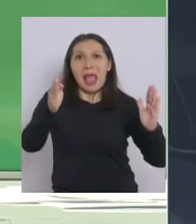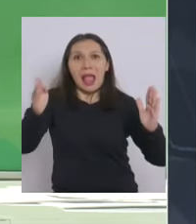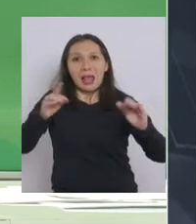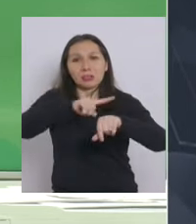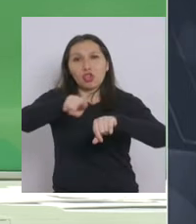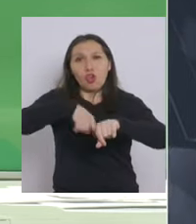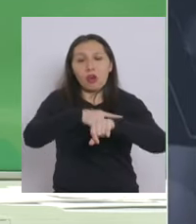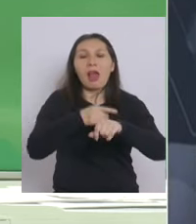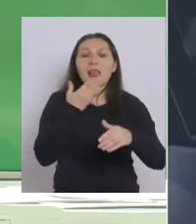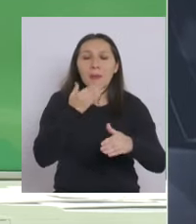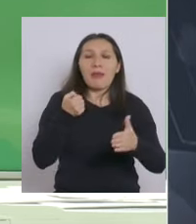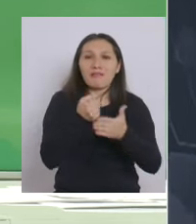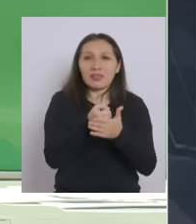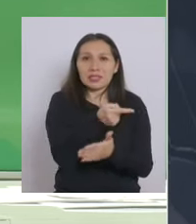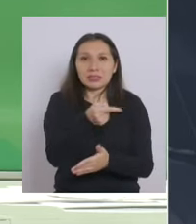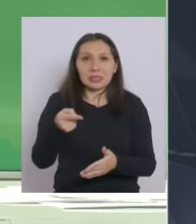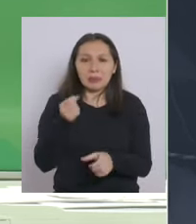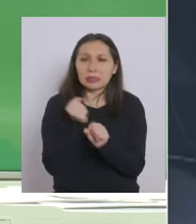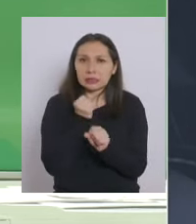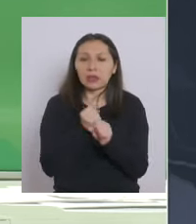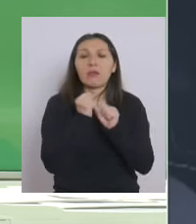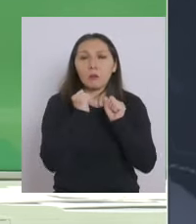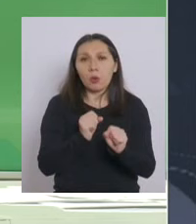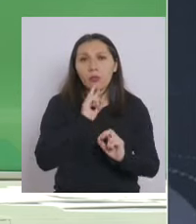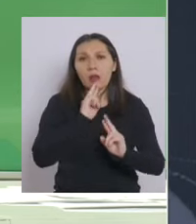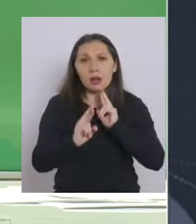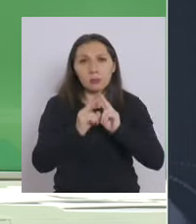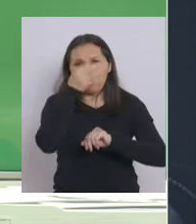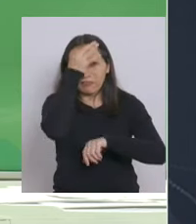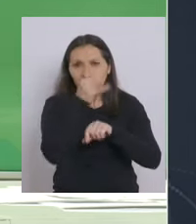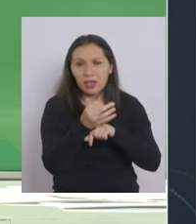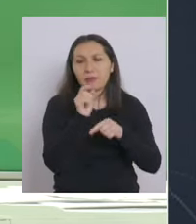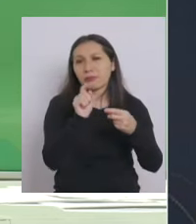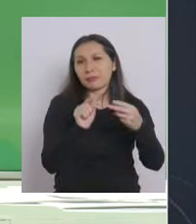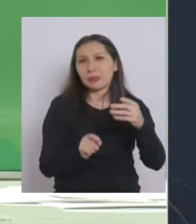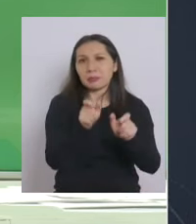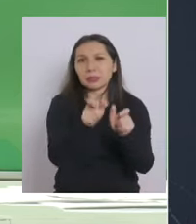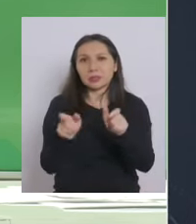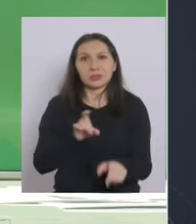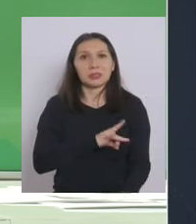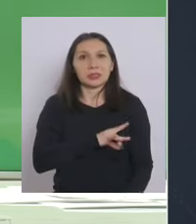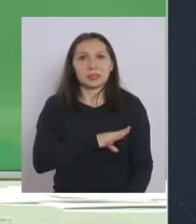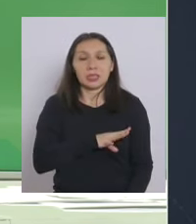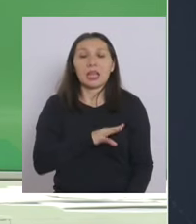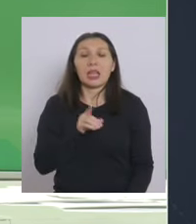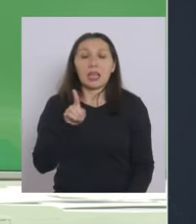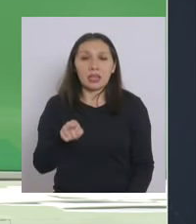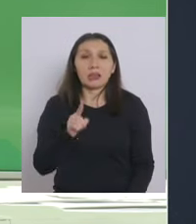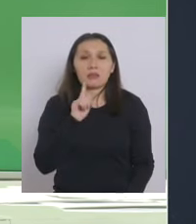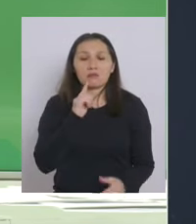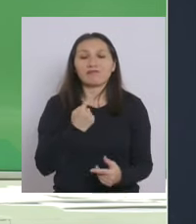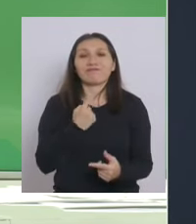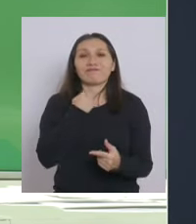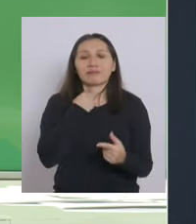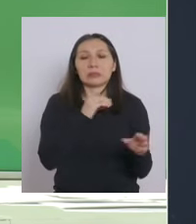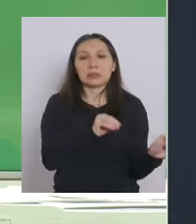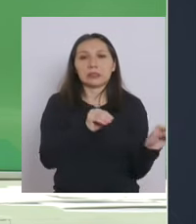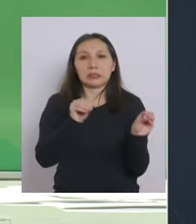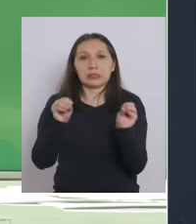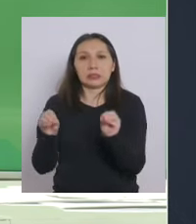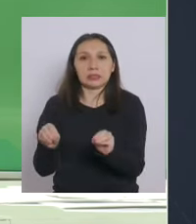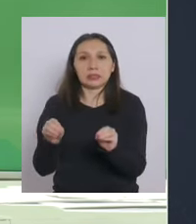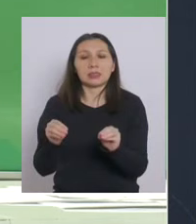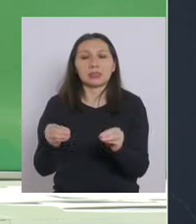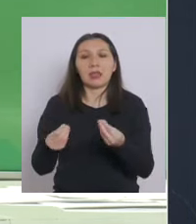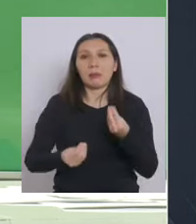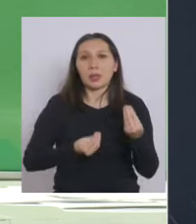y fines de semana de modo tal de ir resolviendo la patología a todos esos chilenas y chilenos que han visto postergadas por